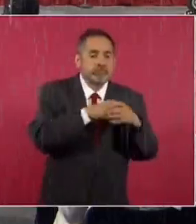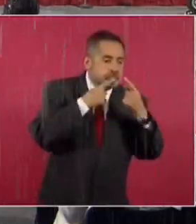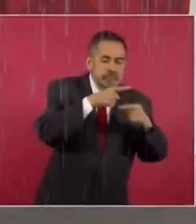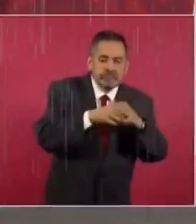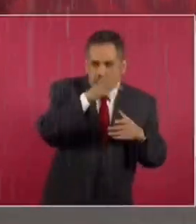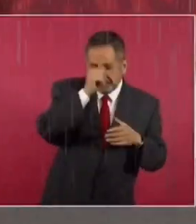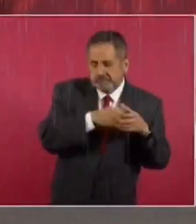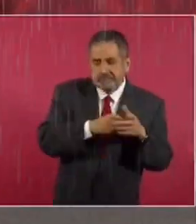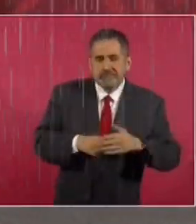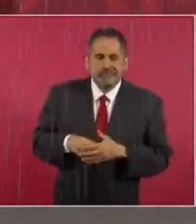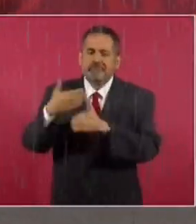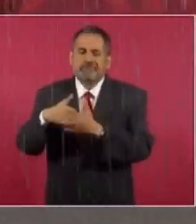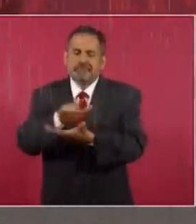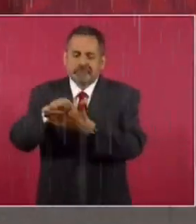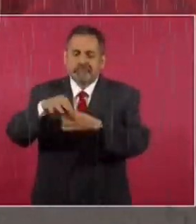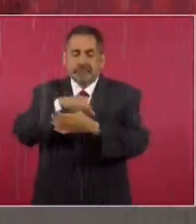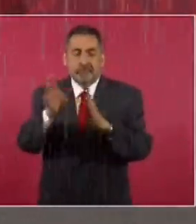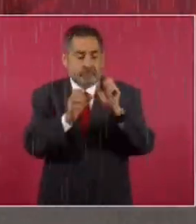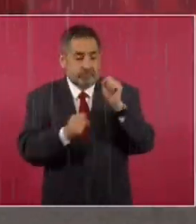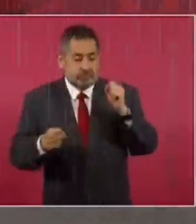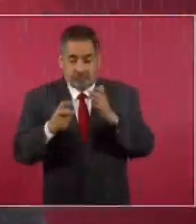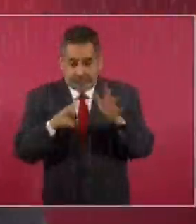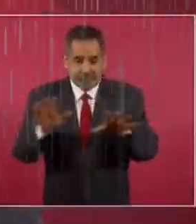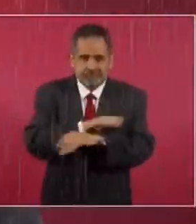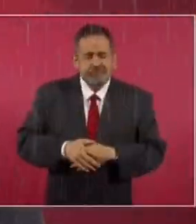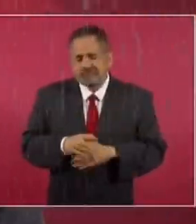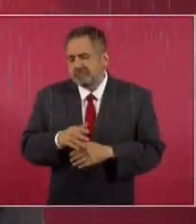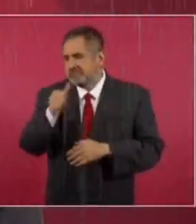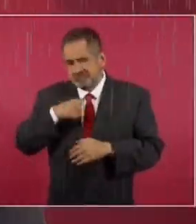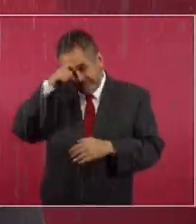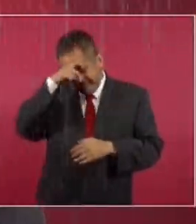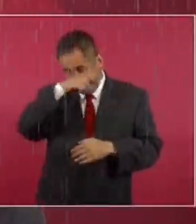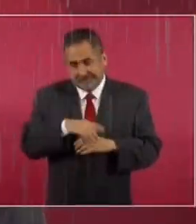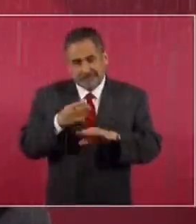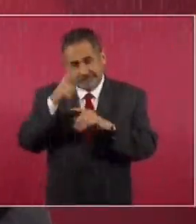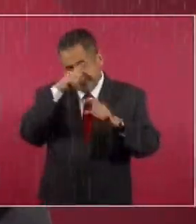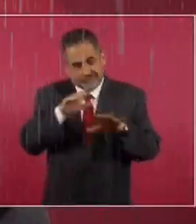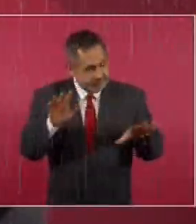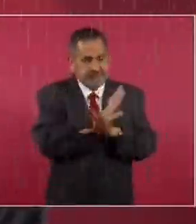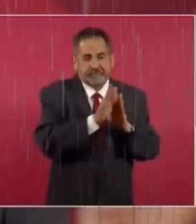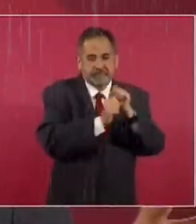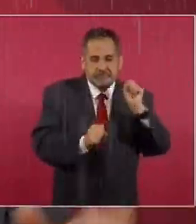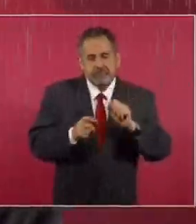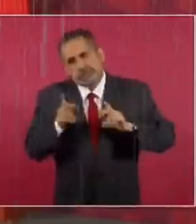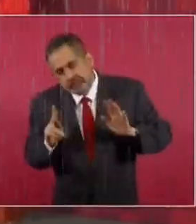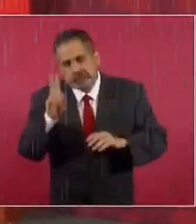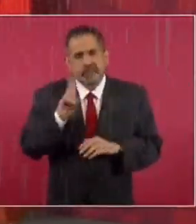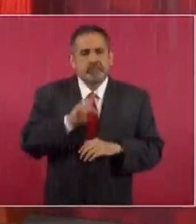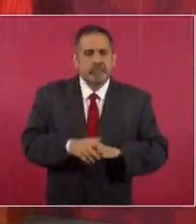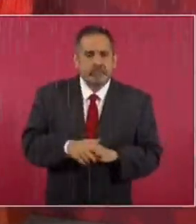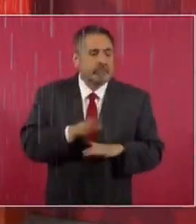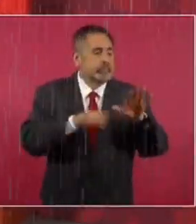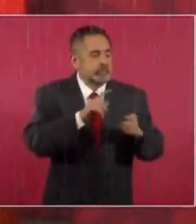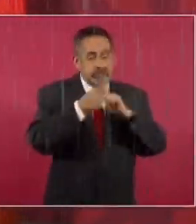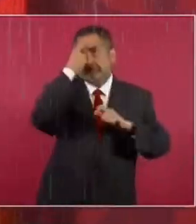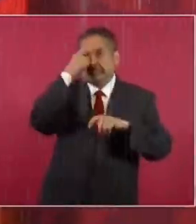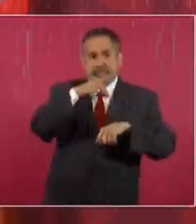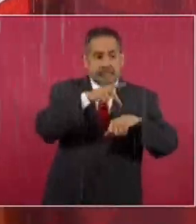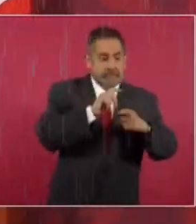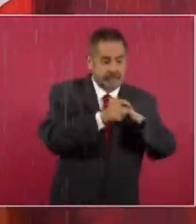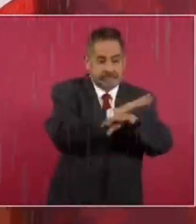y no va a haber reforma constitucional. Lo va a ser muy difícil, que se logre. Aunque bueno, hasta las piedras cambian,